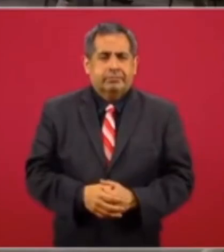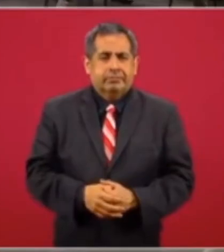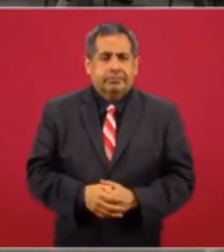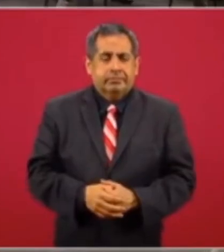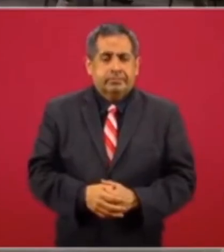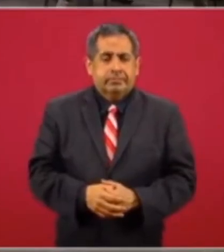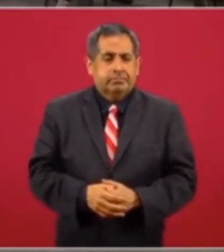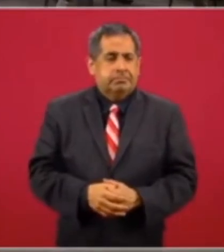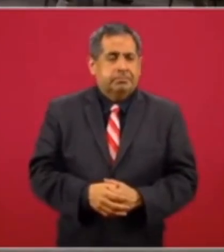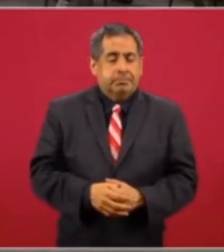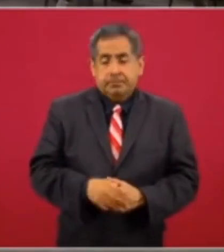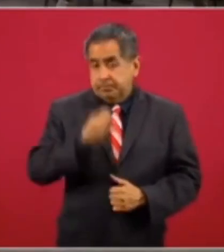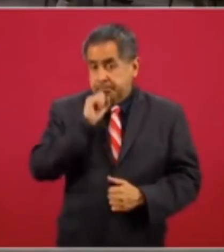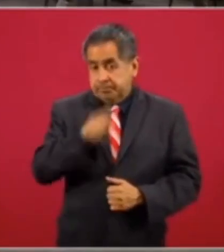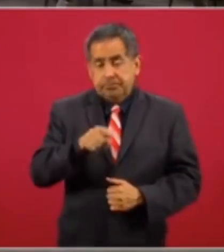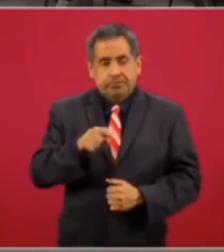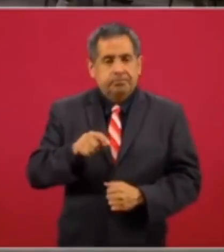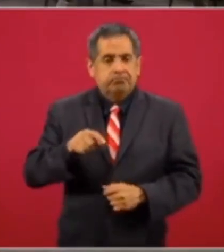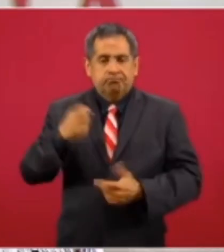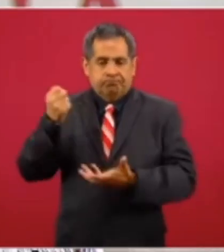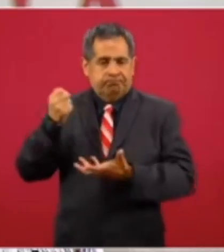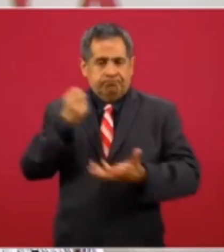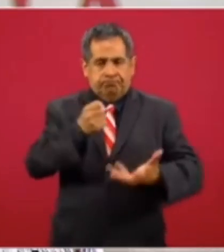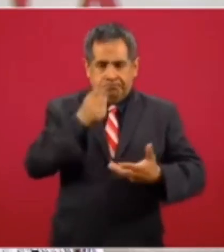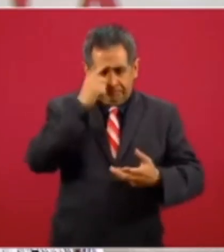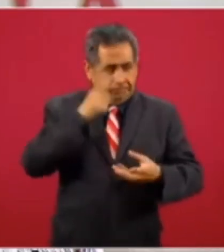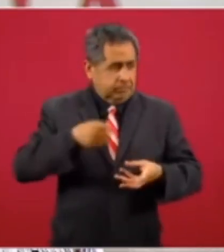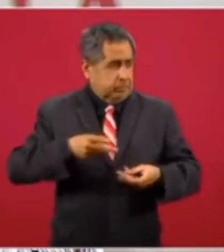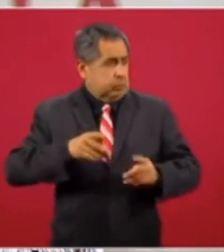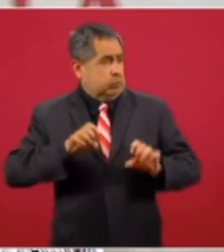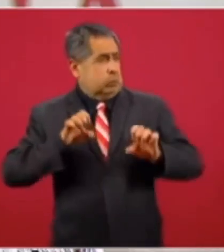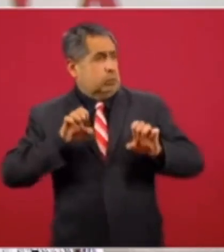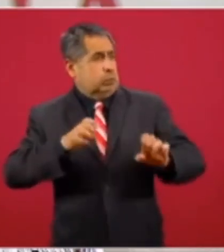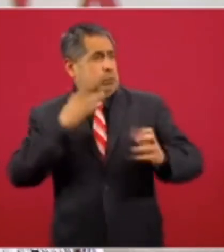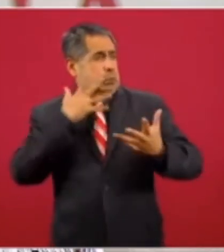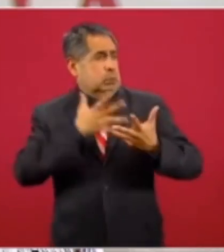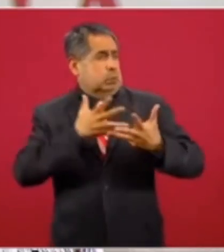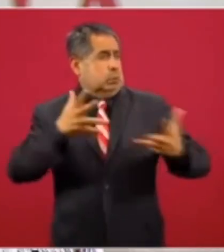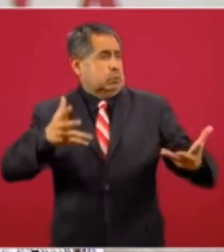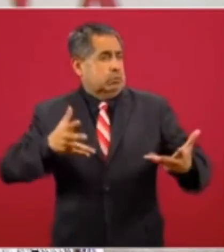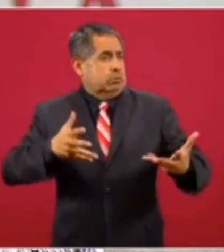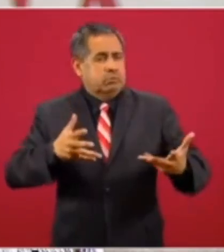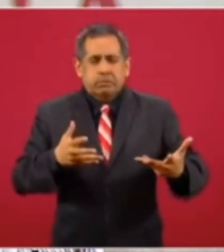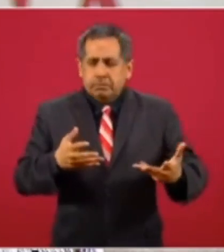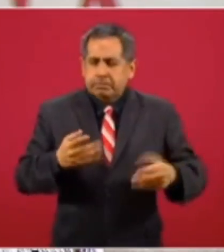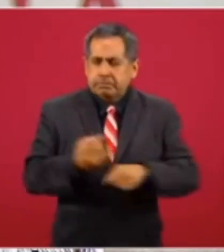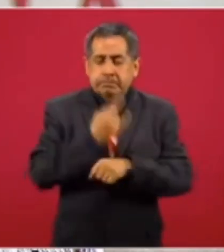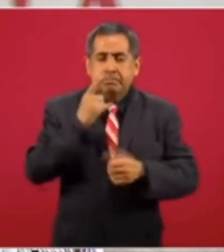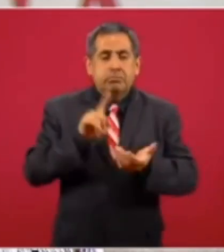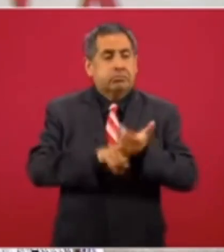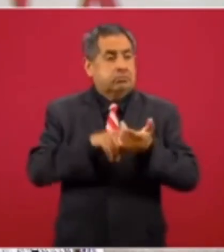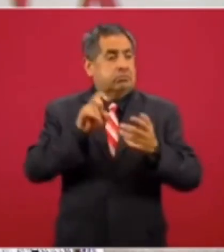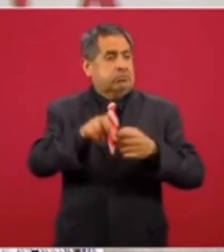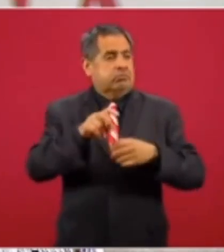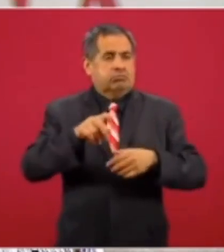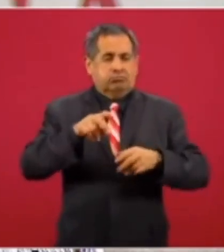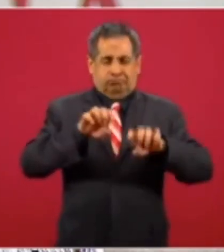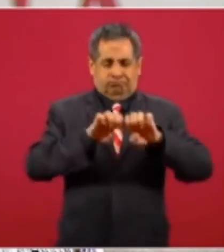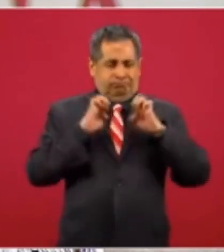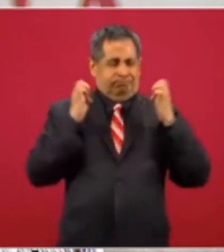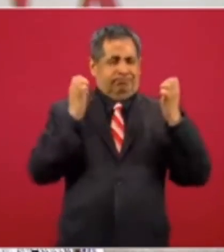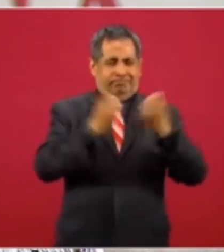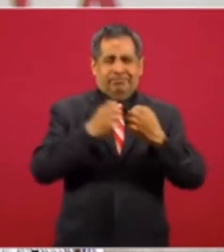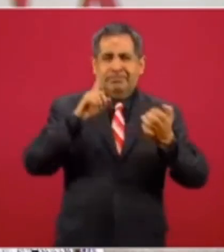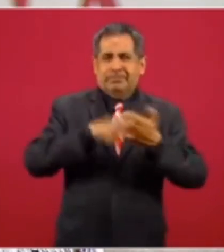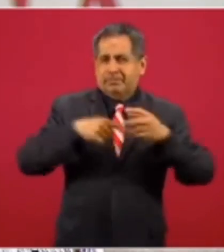además se asignaron recursos para obras faraónicas como la construcción del palco presidencial del estado luis pirata